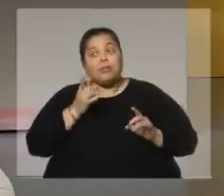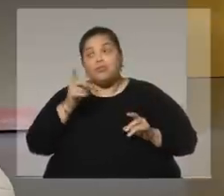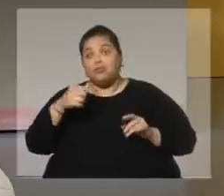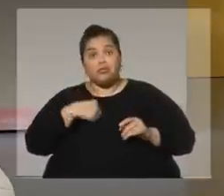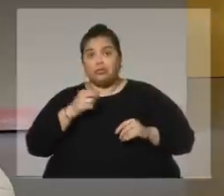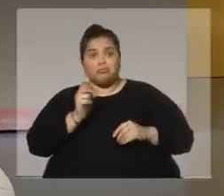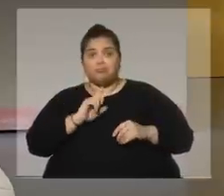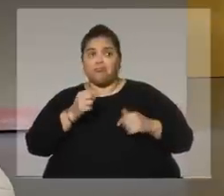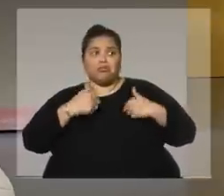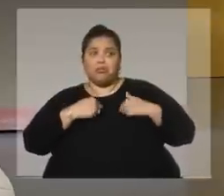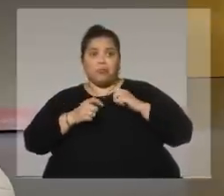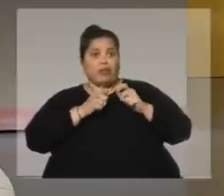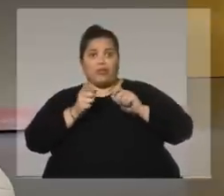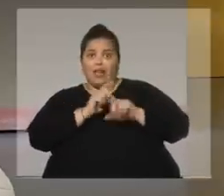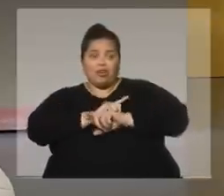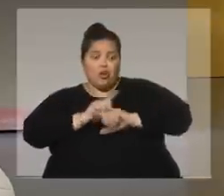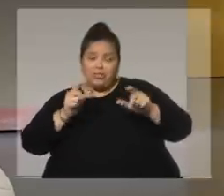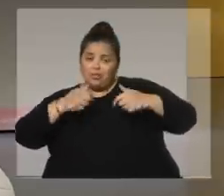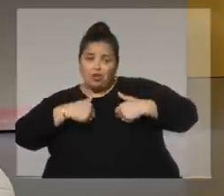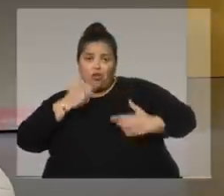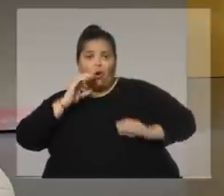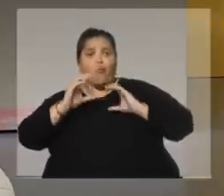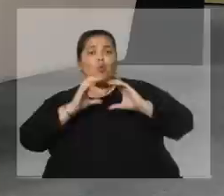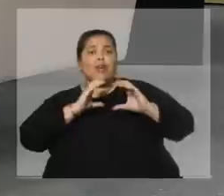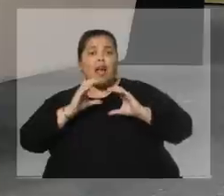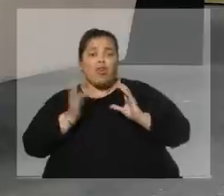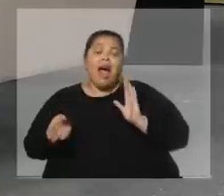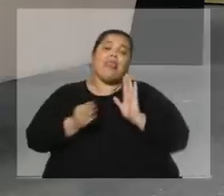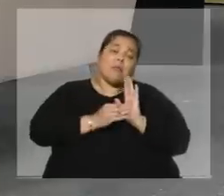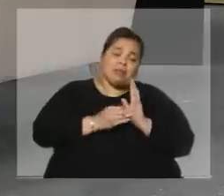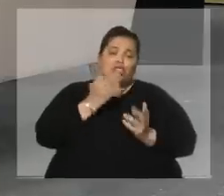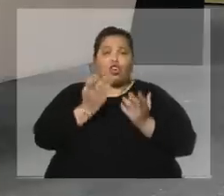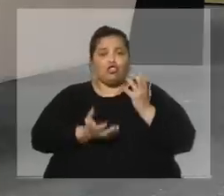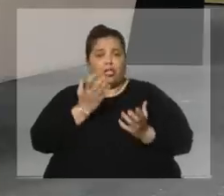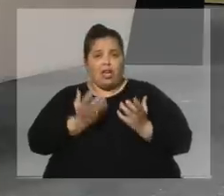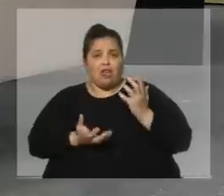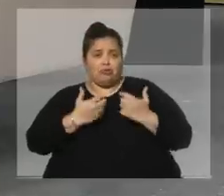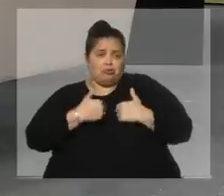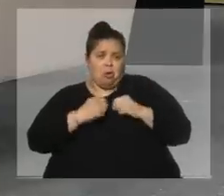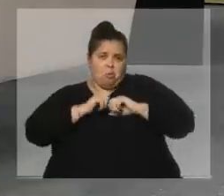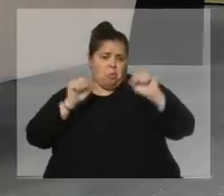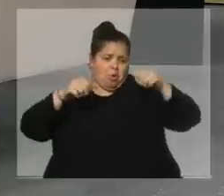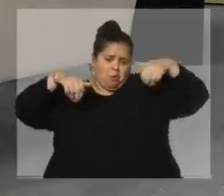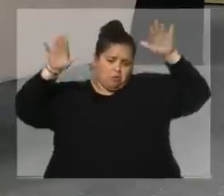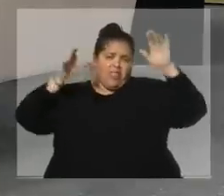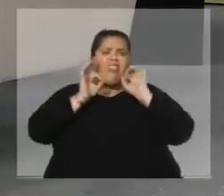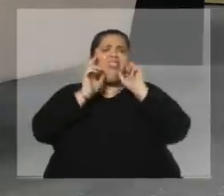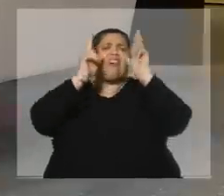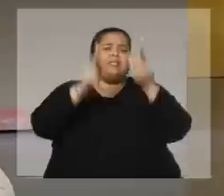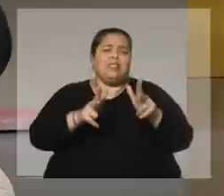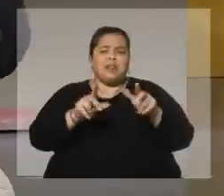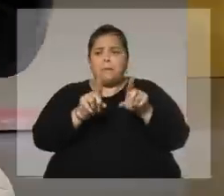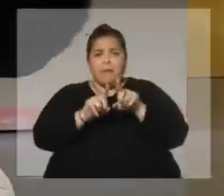comunicador y además un cocinero. Entonces puedo darme el lujo de decir absoluta, con la misma